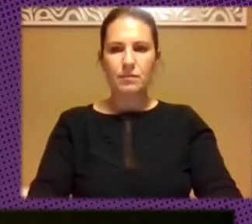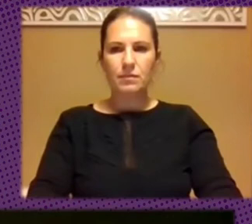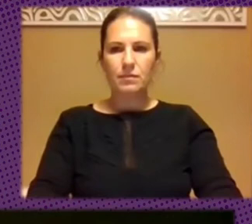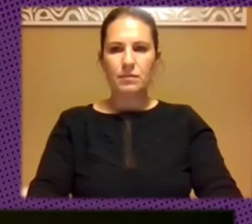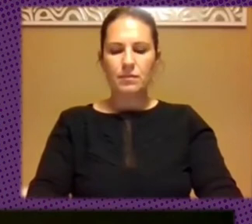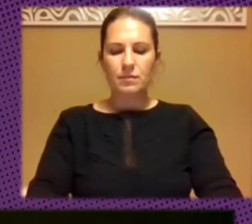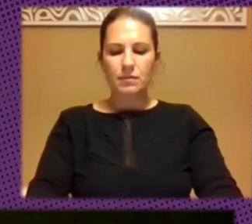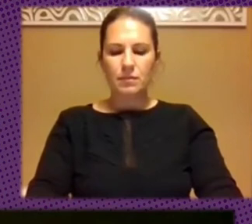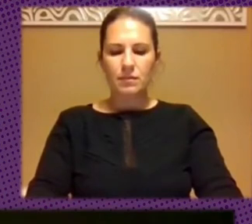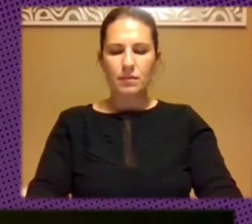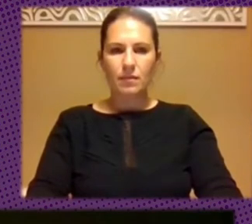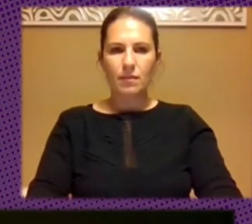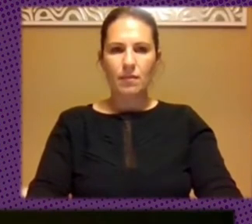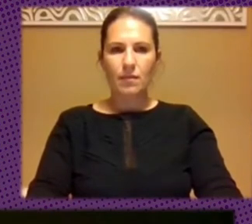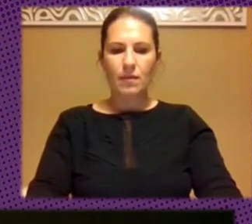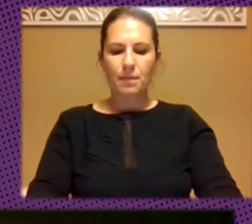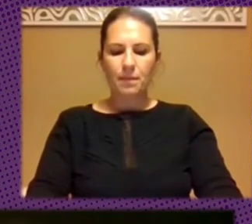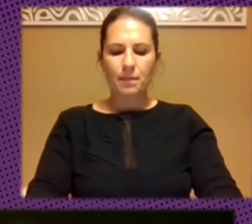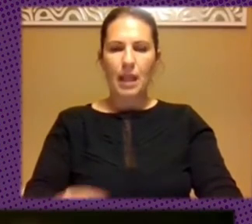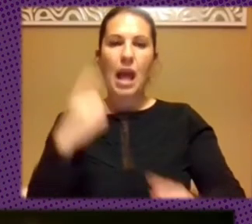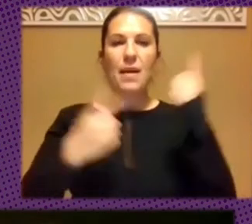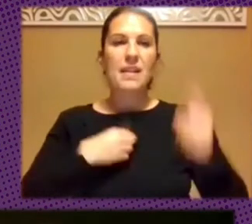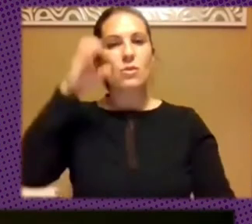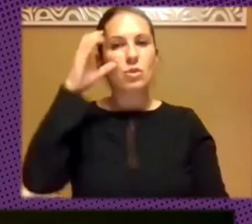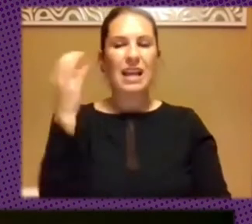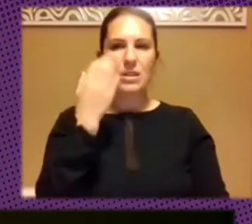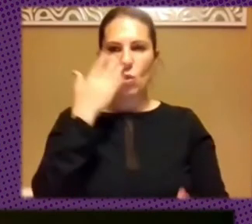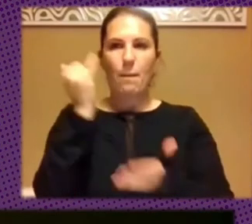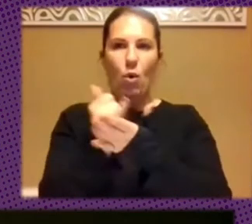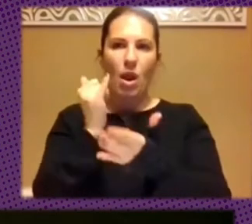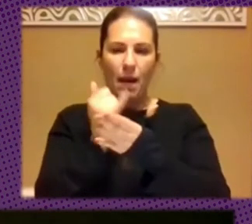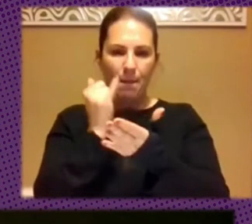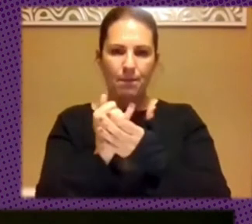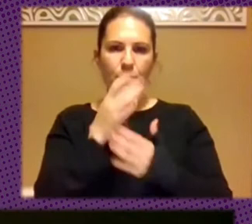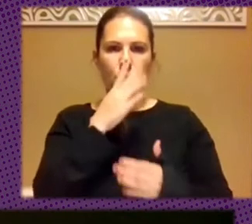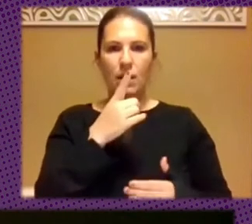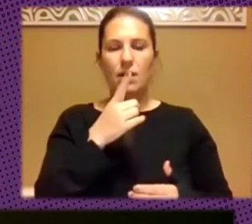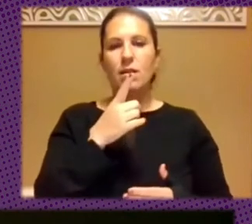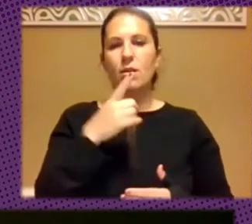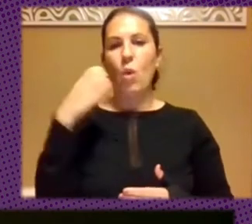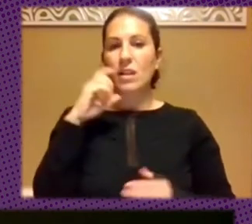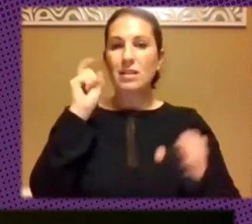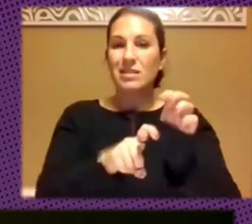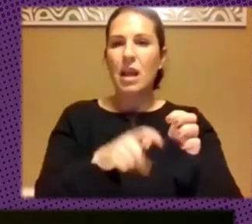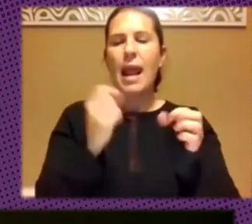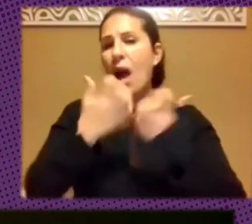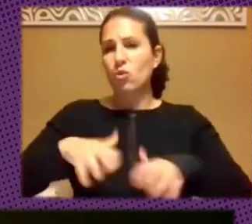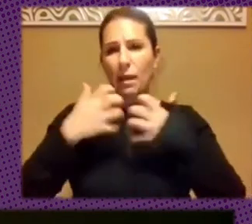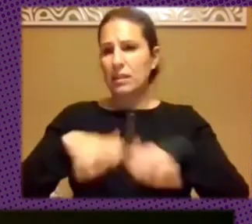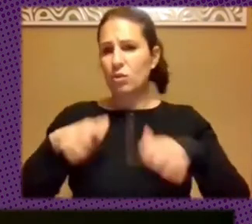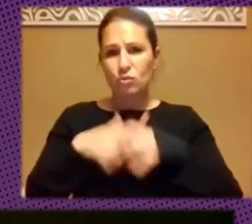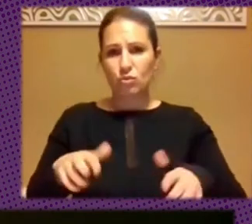veces escuchaba, es como una prueba que estas cuentas que participaban en esta campaña eran verdaderamente cuenta automatizada con